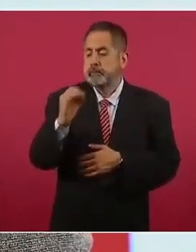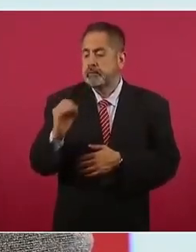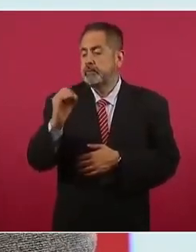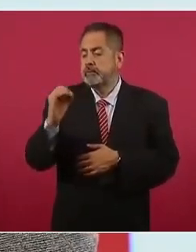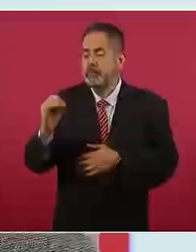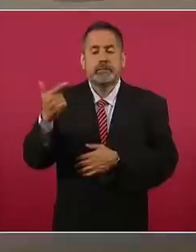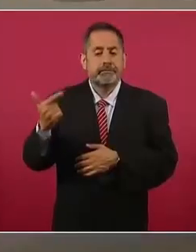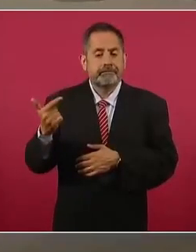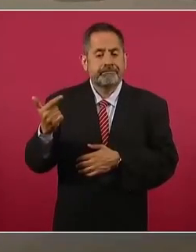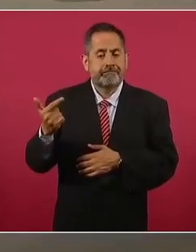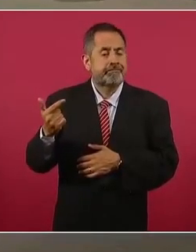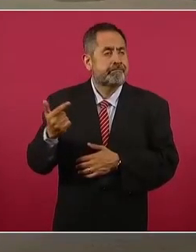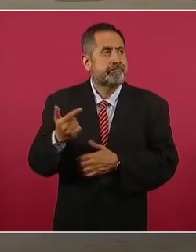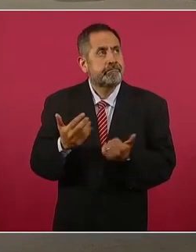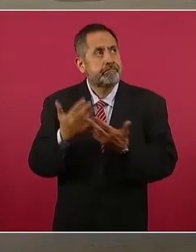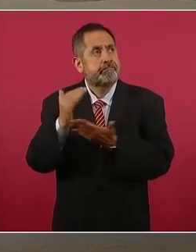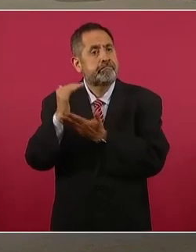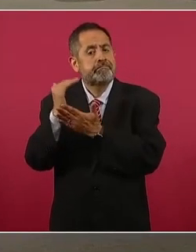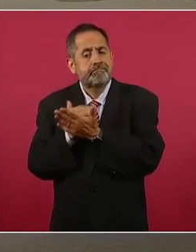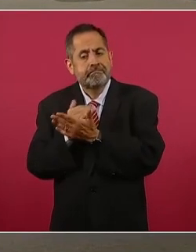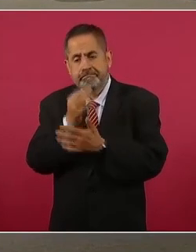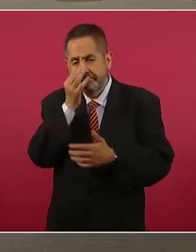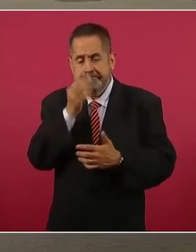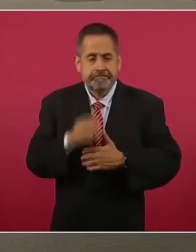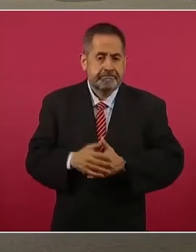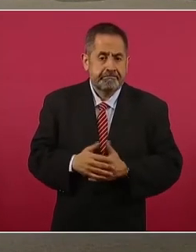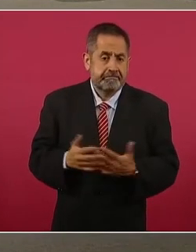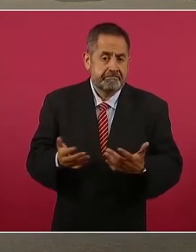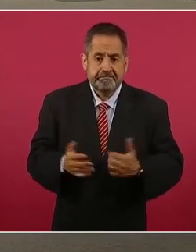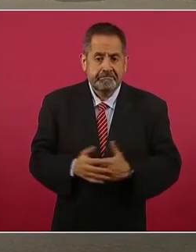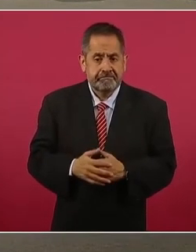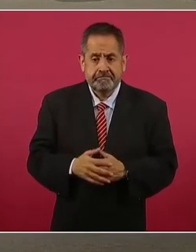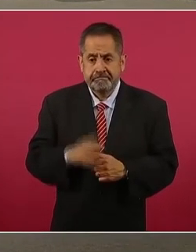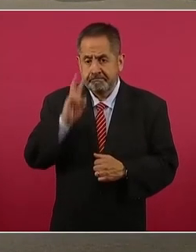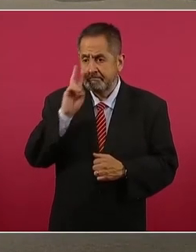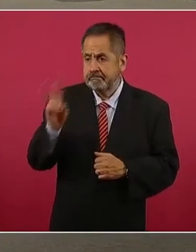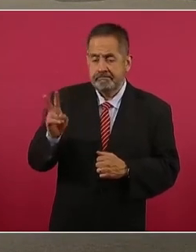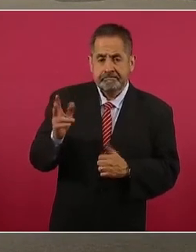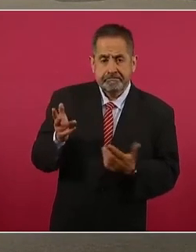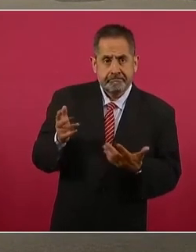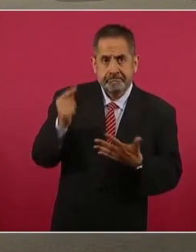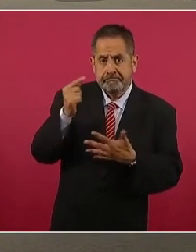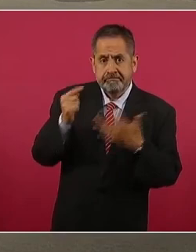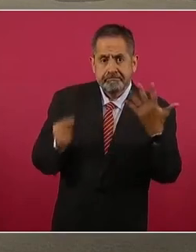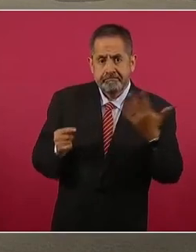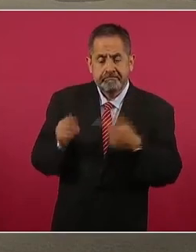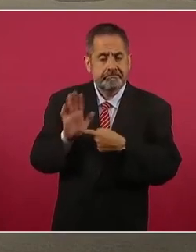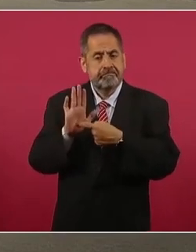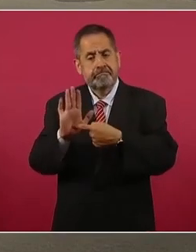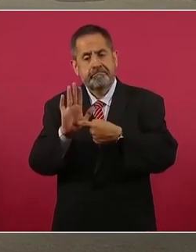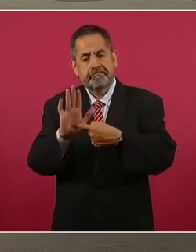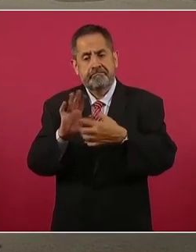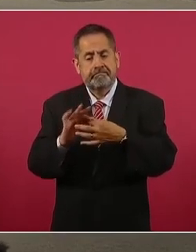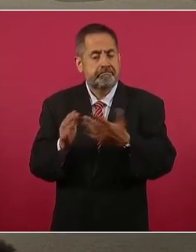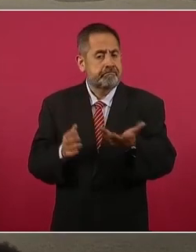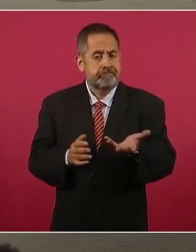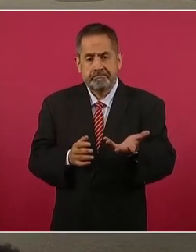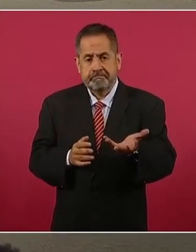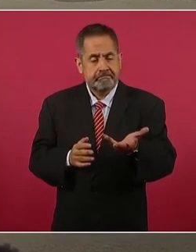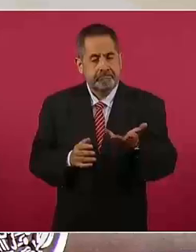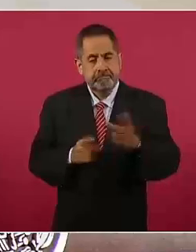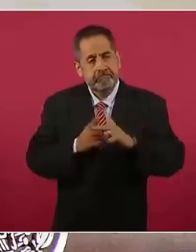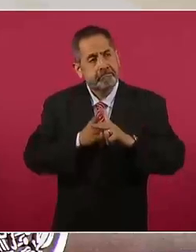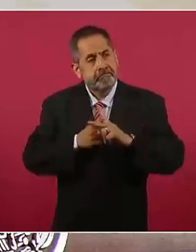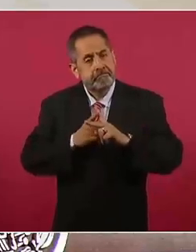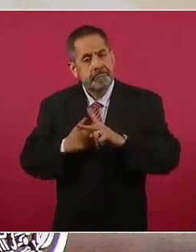de las emisiones. Entonces, como ustedes ven, bueno, estos son los datos, estas mediciones